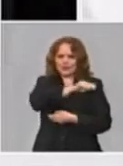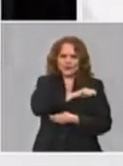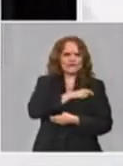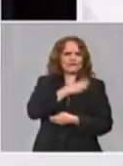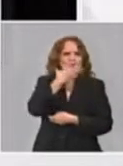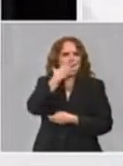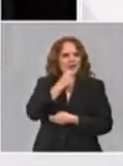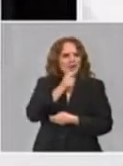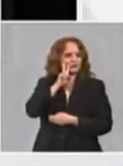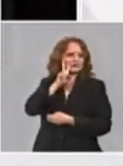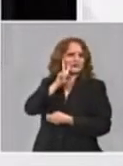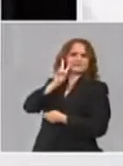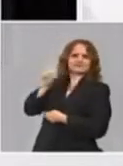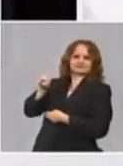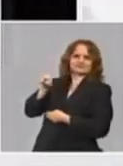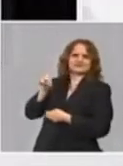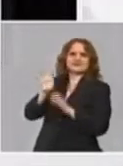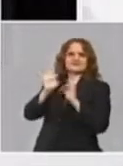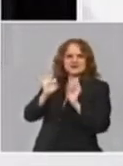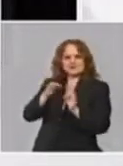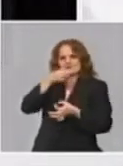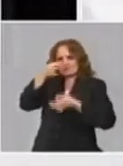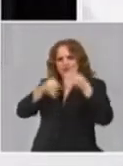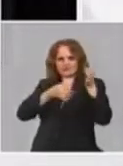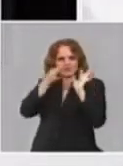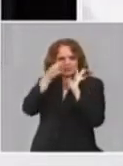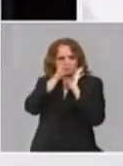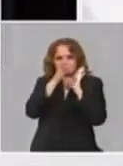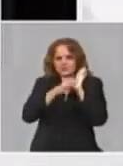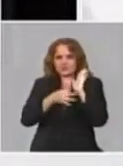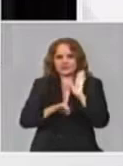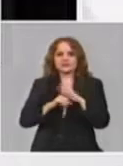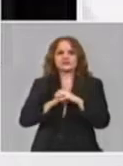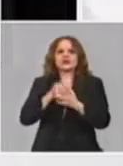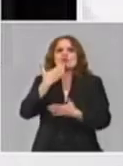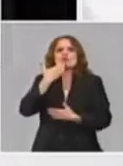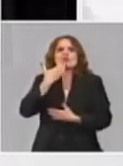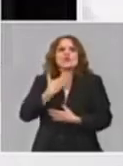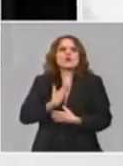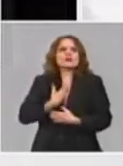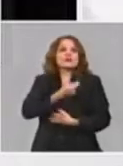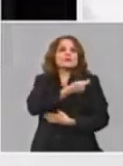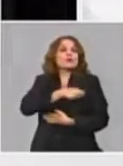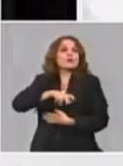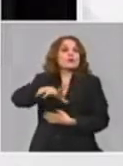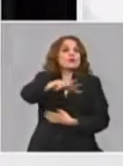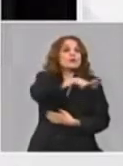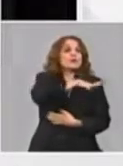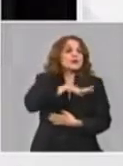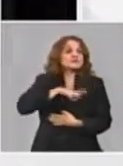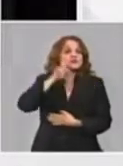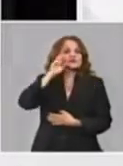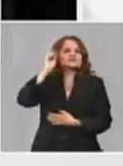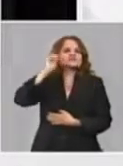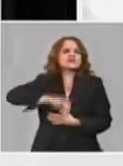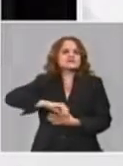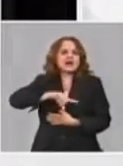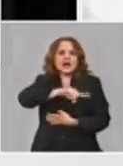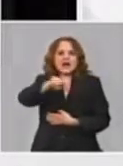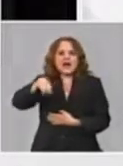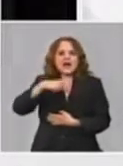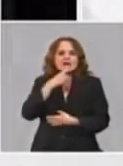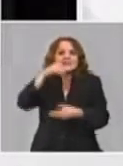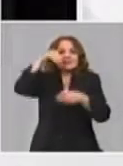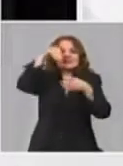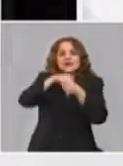figura, ya cuánta población ha estado sujeto a estas intervenciones y a estos